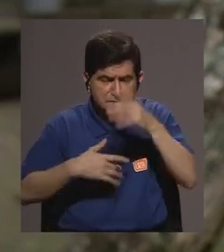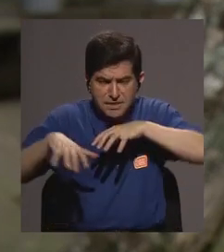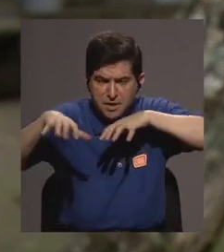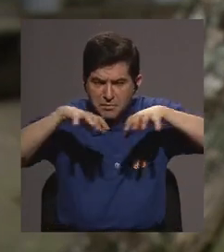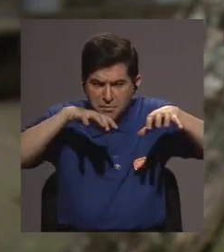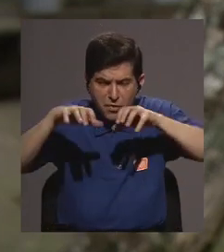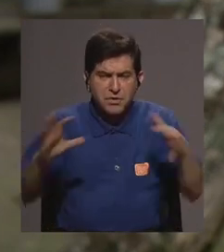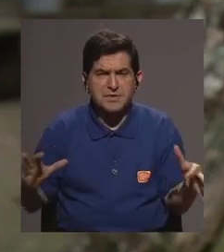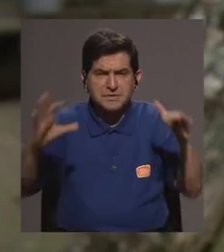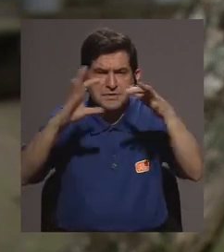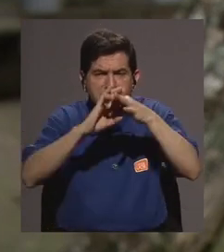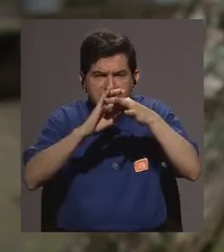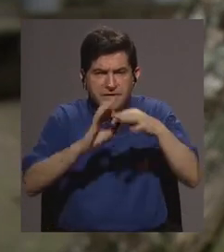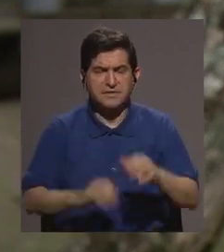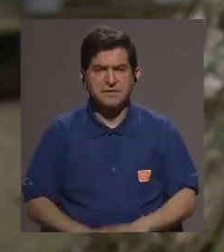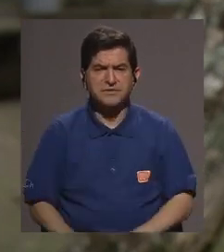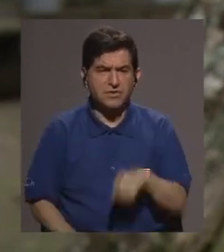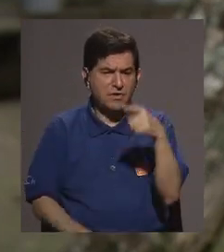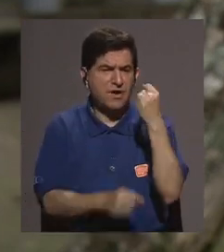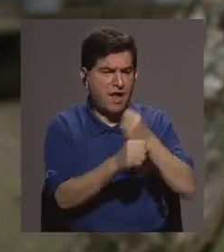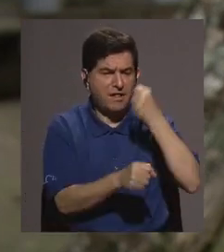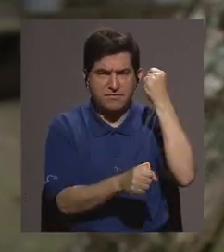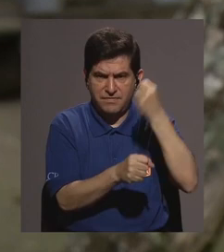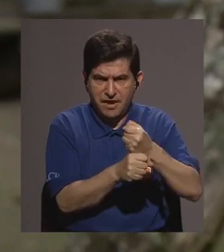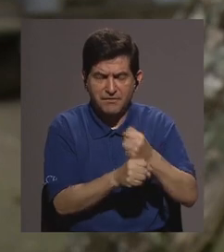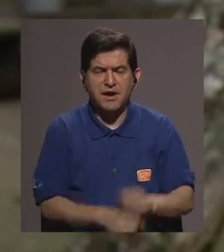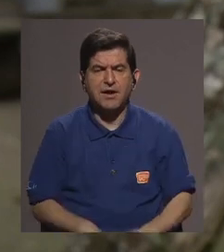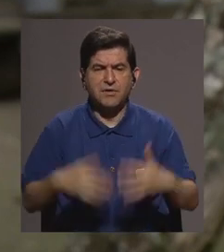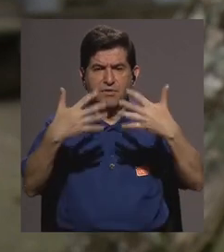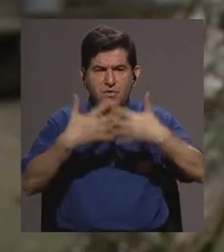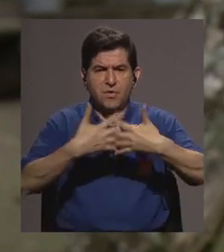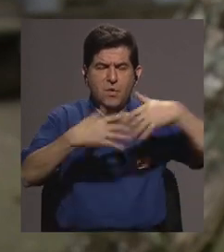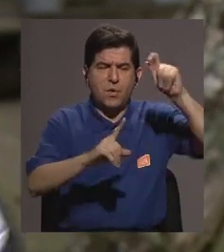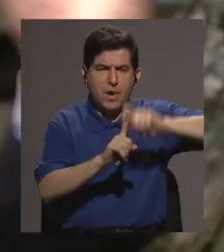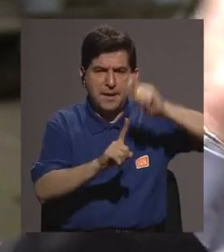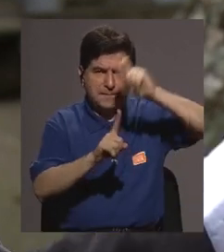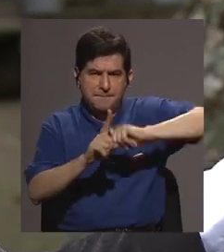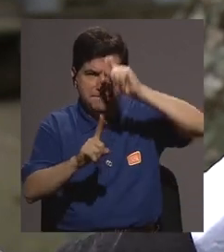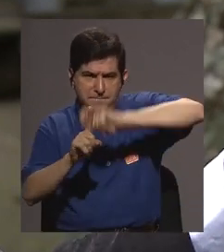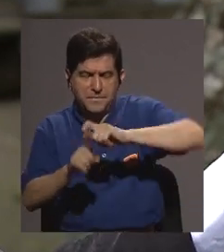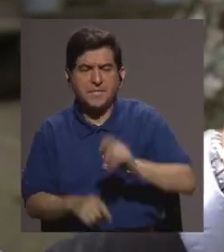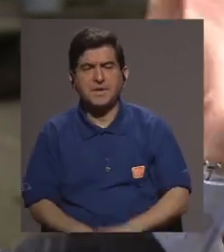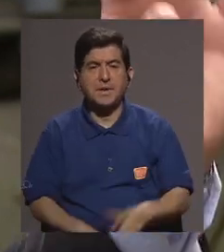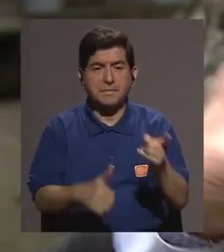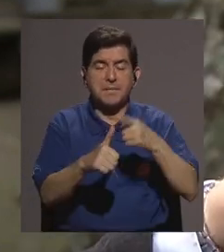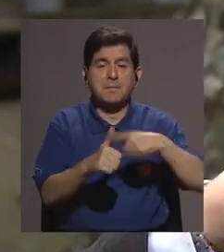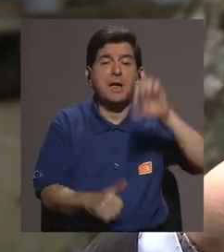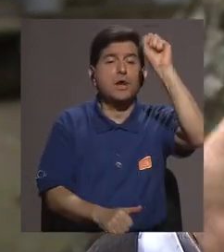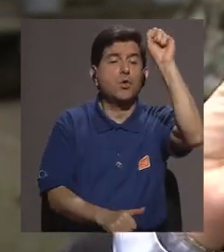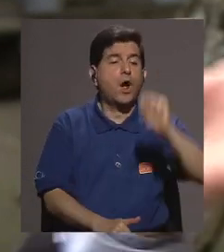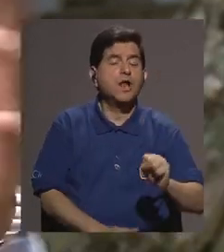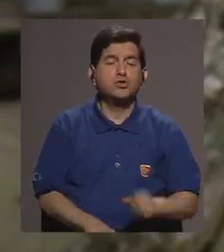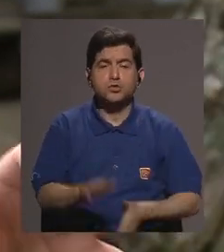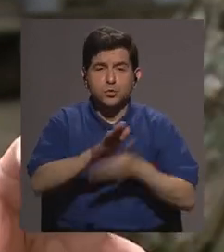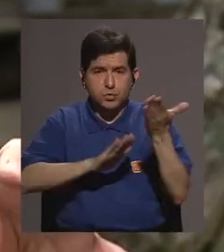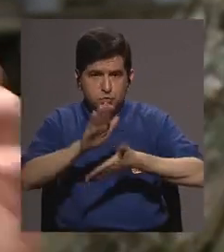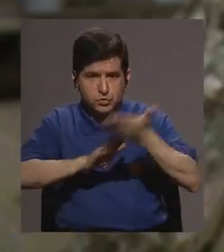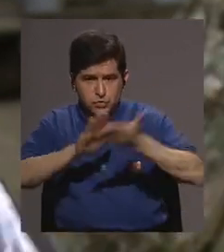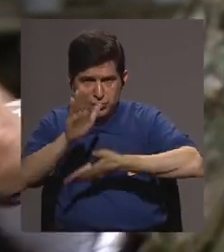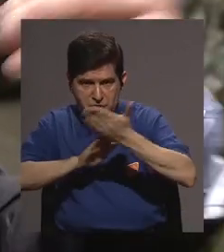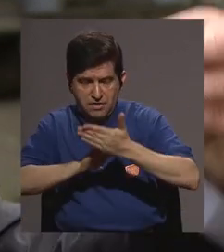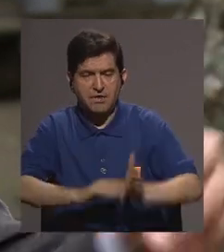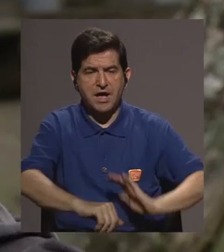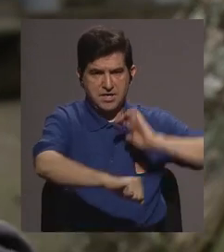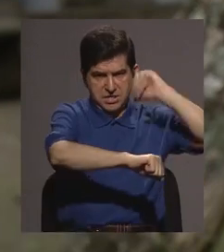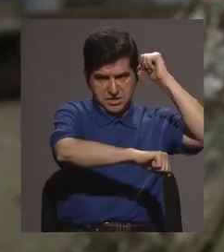se movió en Costa Rica con relación al tema de la laboral tema de las bananeras en un principio estaba en la zona sur se van las bananeras de la